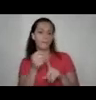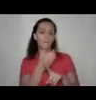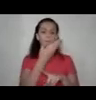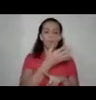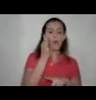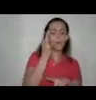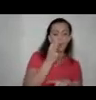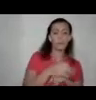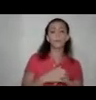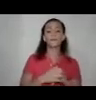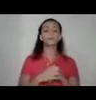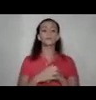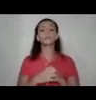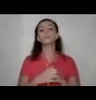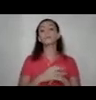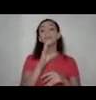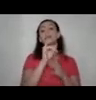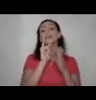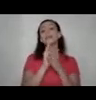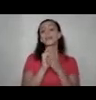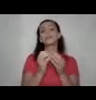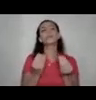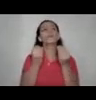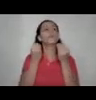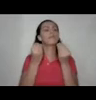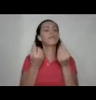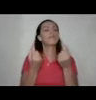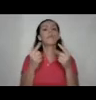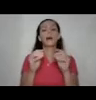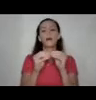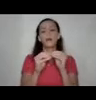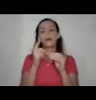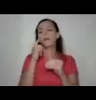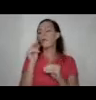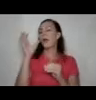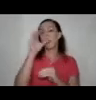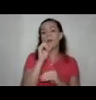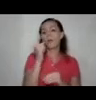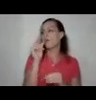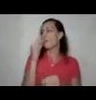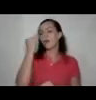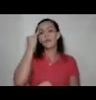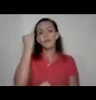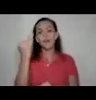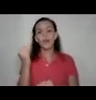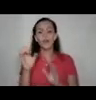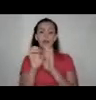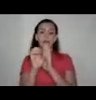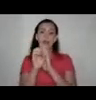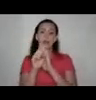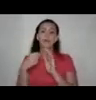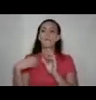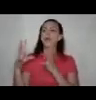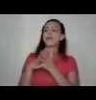en este momento y esta además se pasa mucho más por desapercibida porque no nos imaginamos que el hecho de que me destruyan